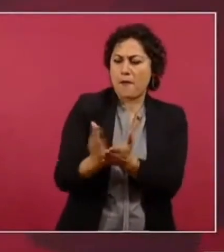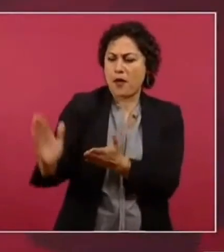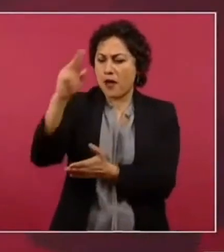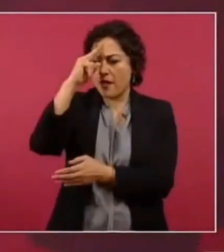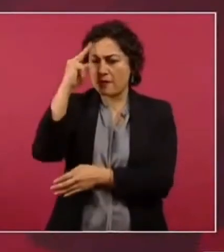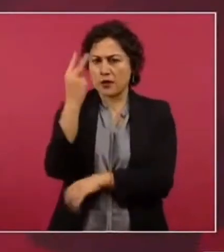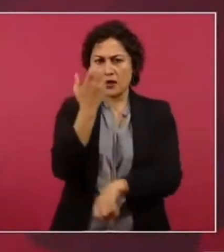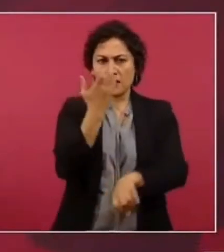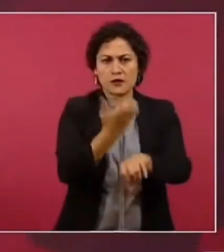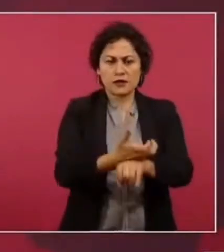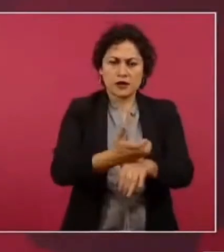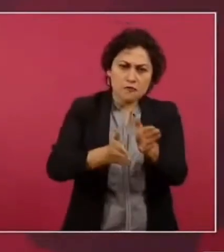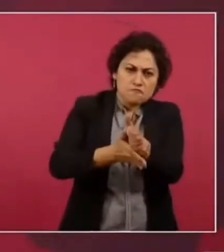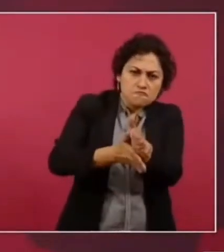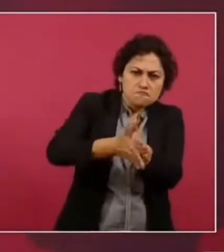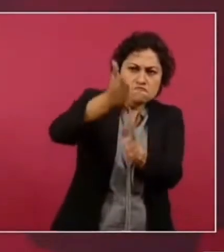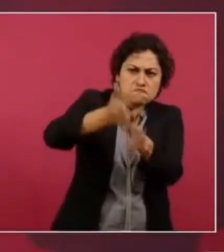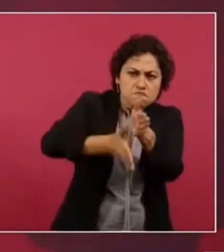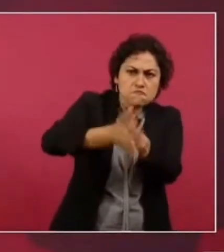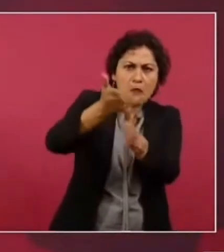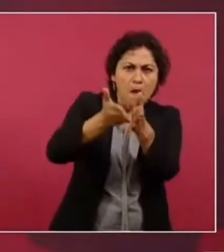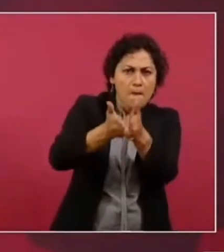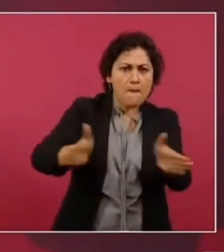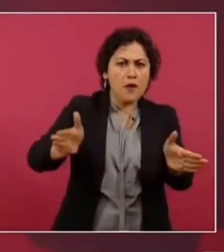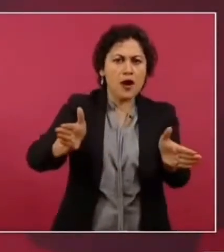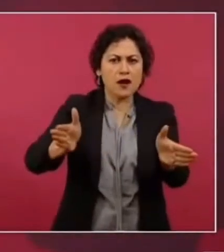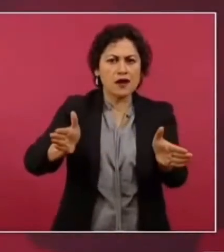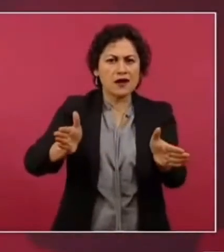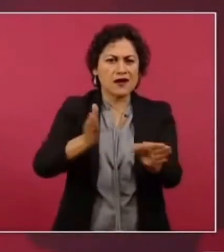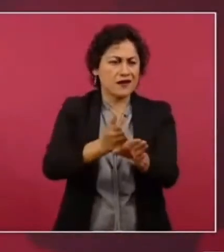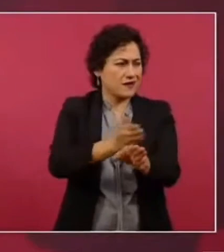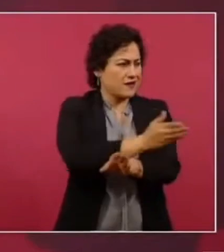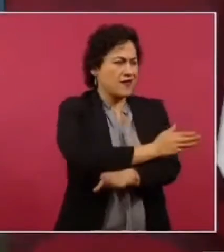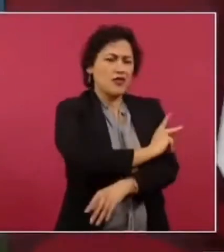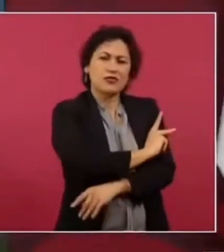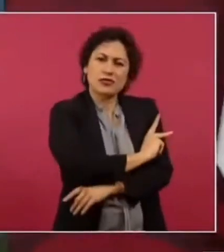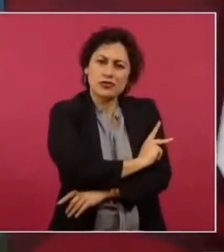todos republicanos o demócratas